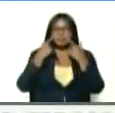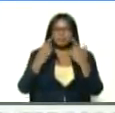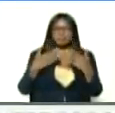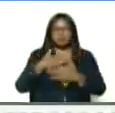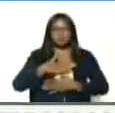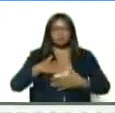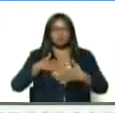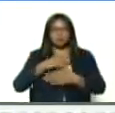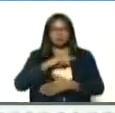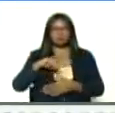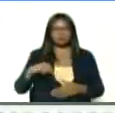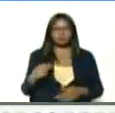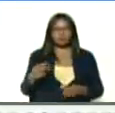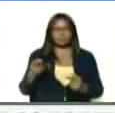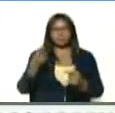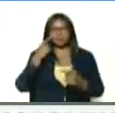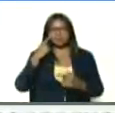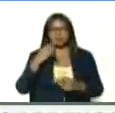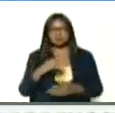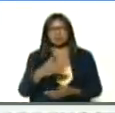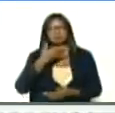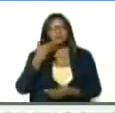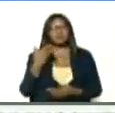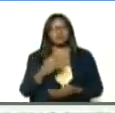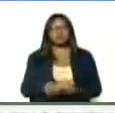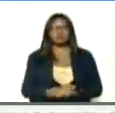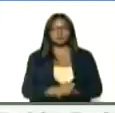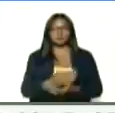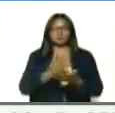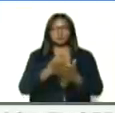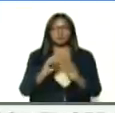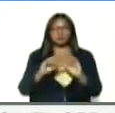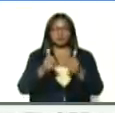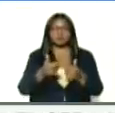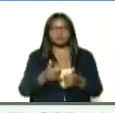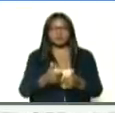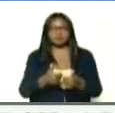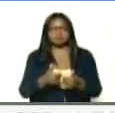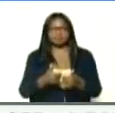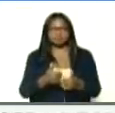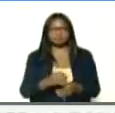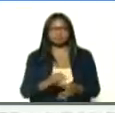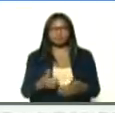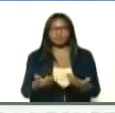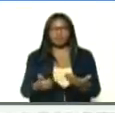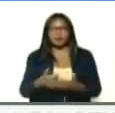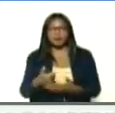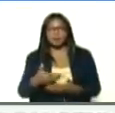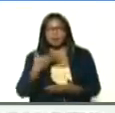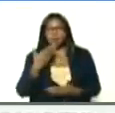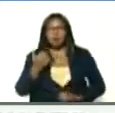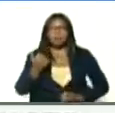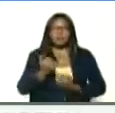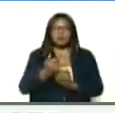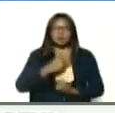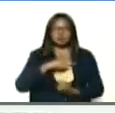de ustedes, de trabajo, hay que mejorarla, siempre hay que tener la iniciativa, en que más, puedo ayudar,